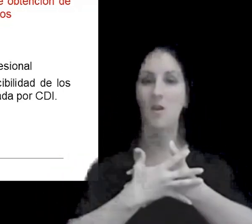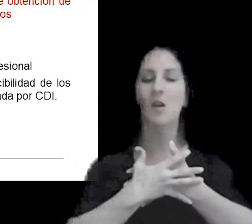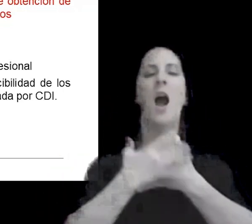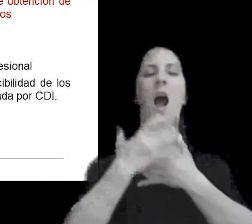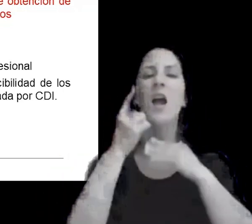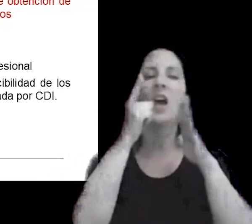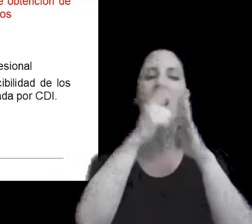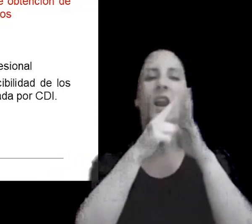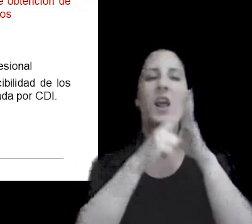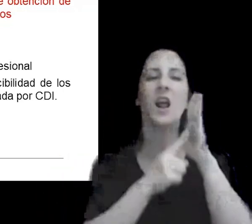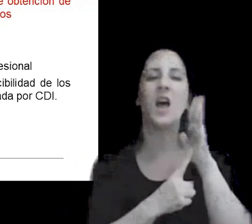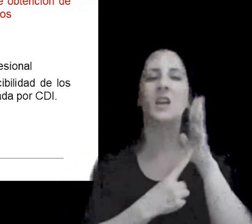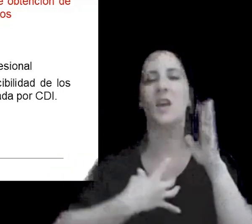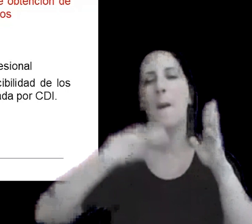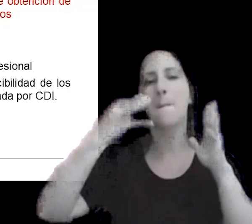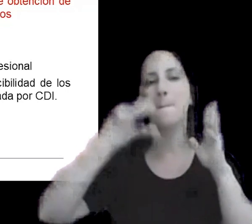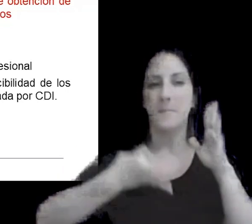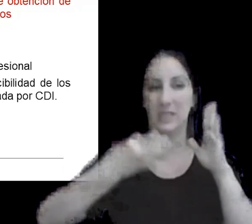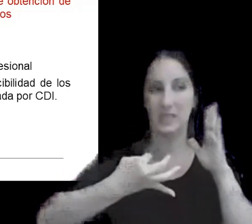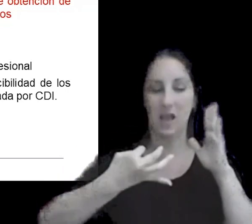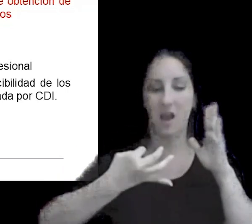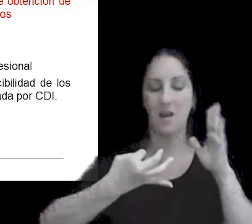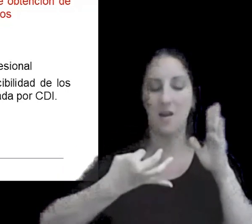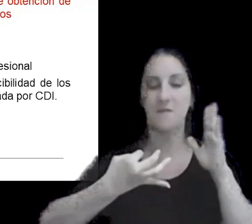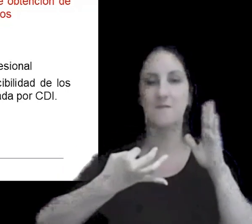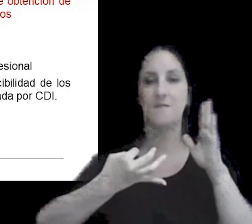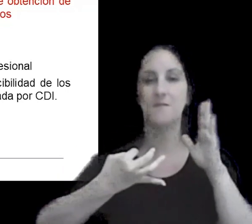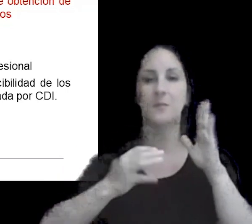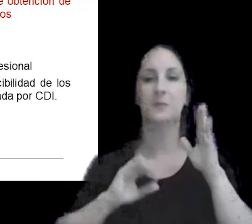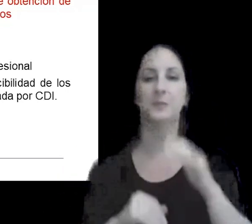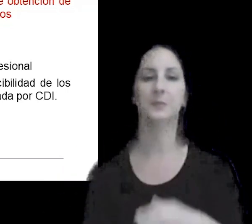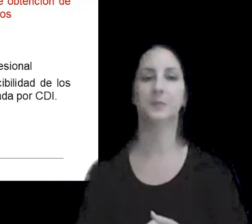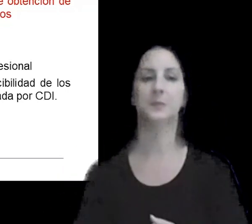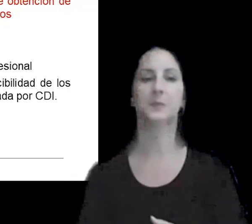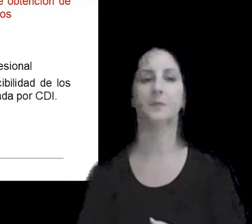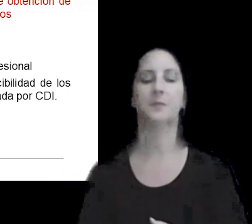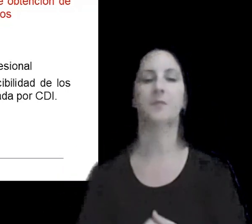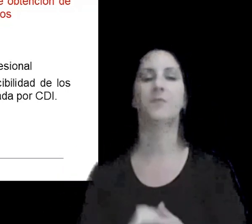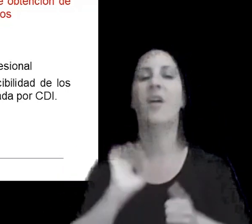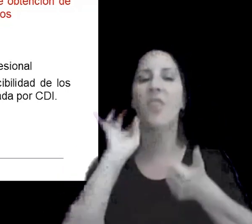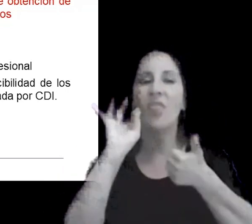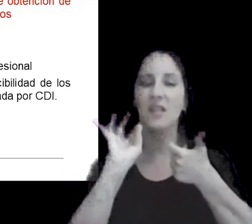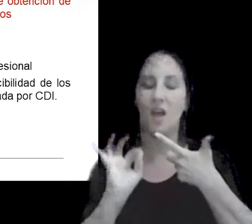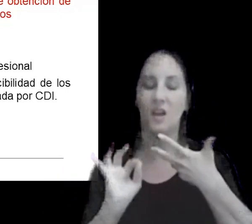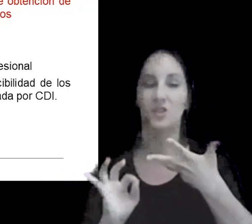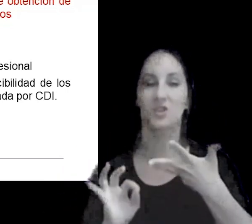especiales de cierta con cierto detalle